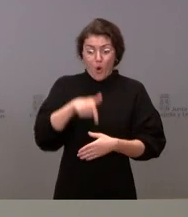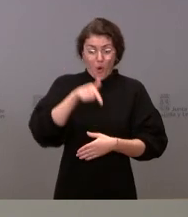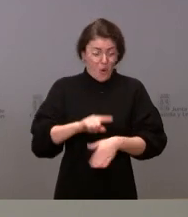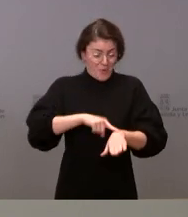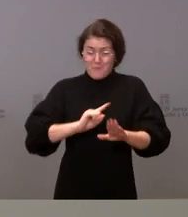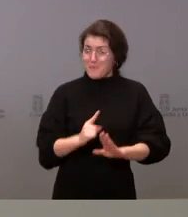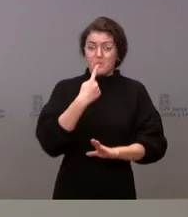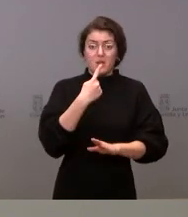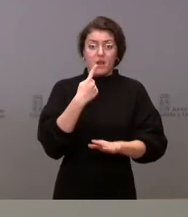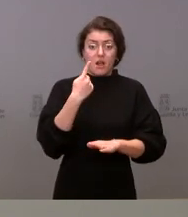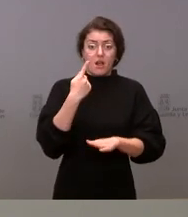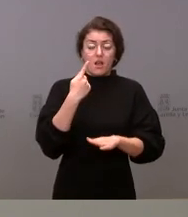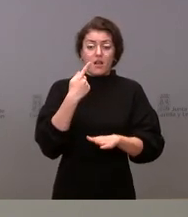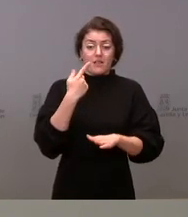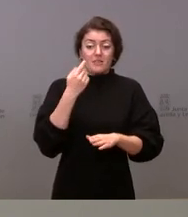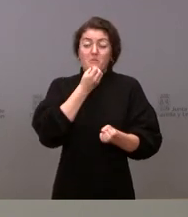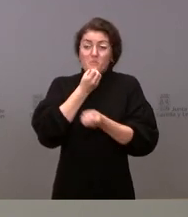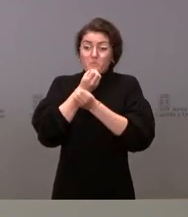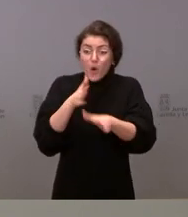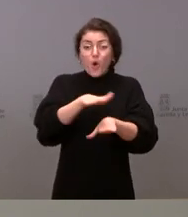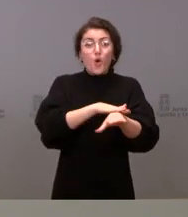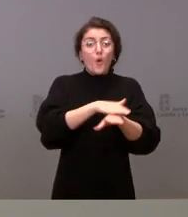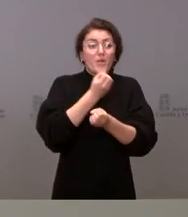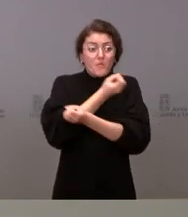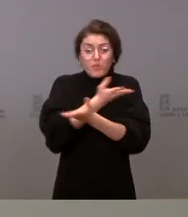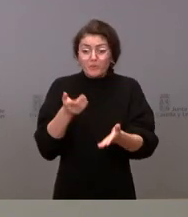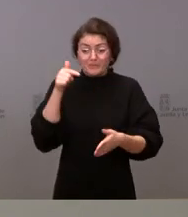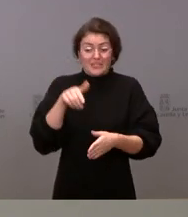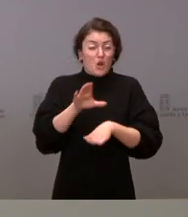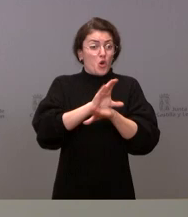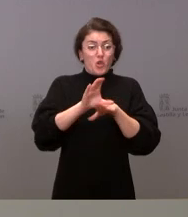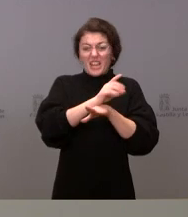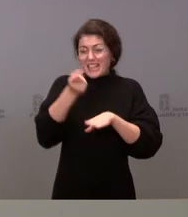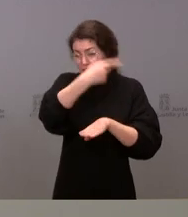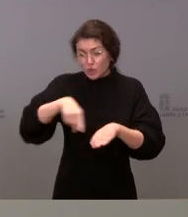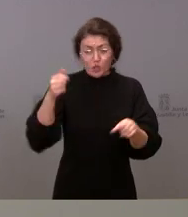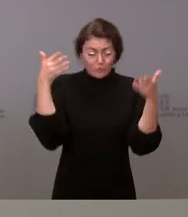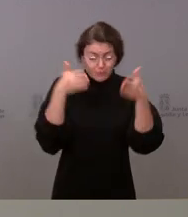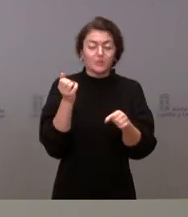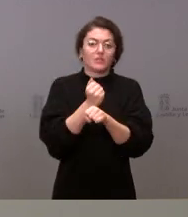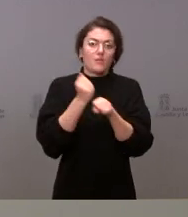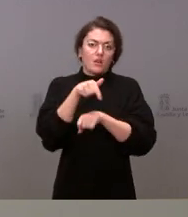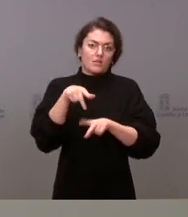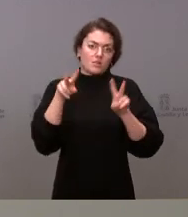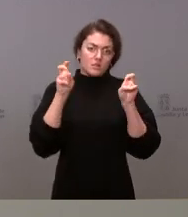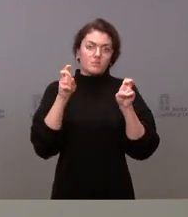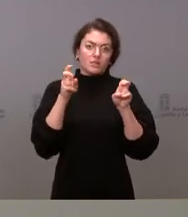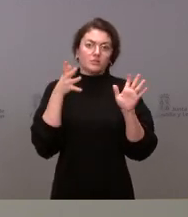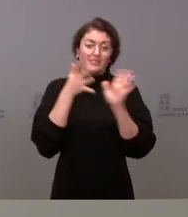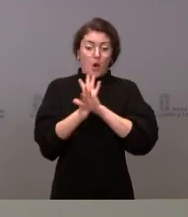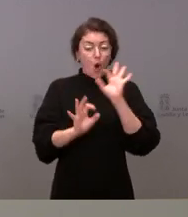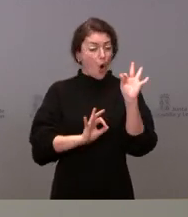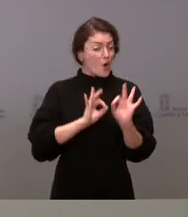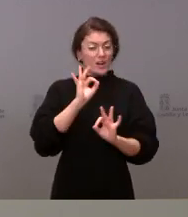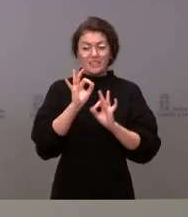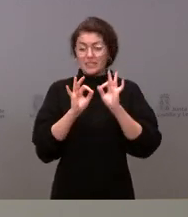lo he comunicado en el gobierno y tengo a toda la consejería trabajando en este tema por lo tanto decir la organización concreta